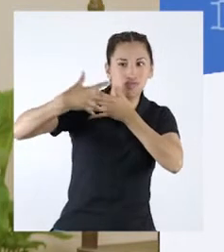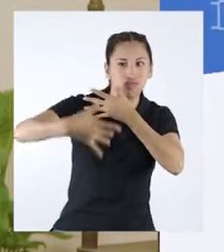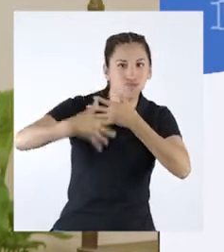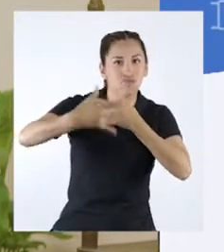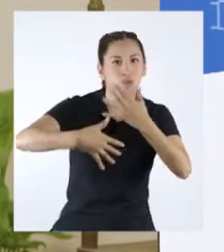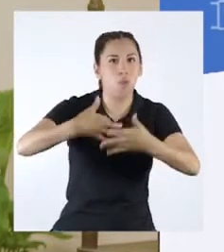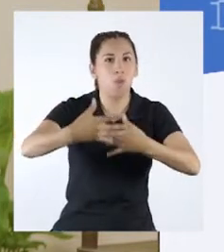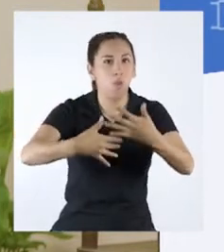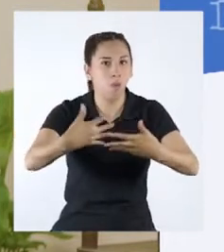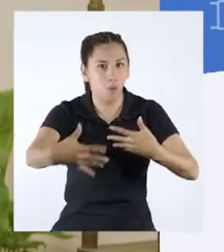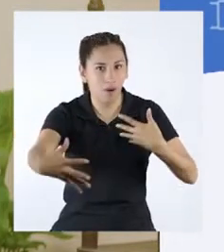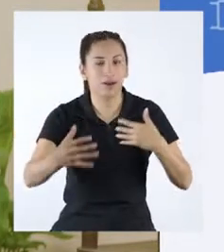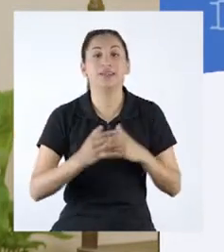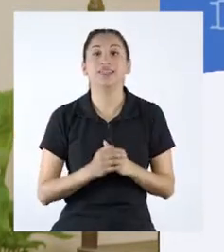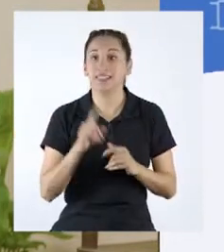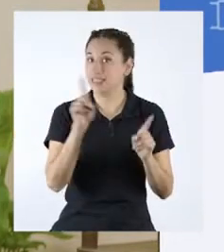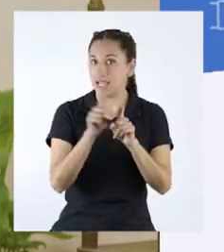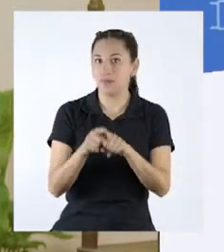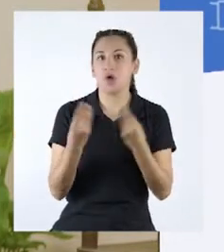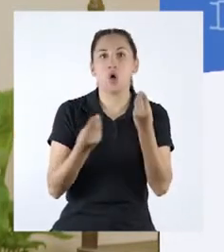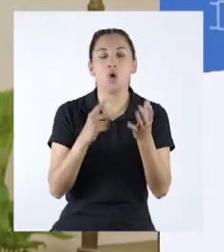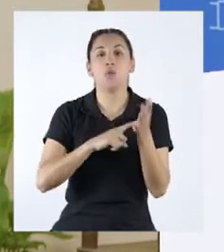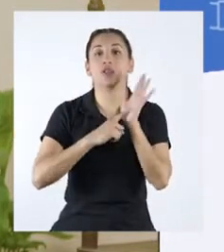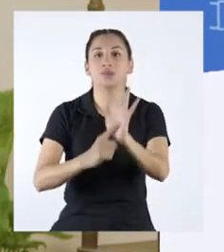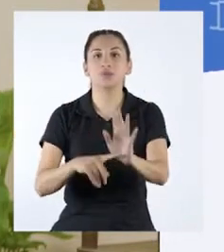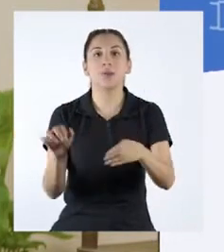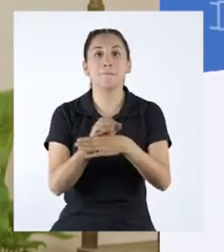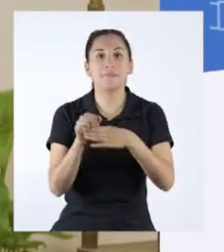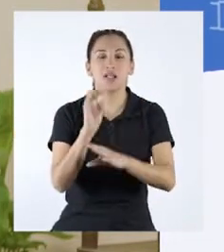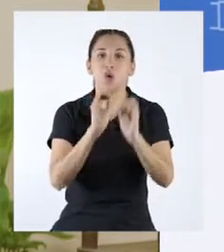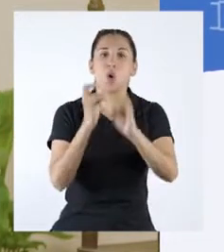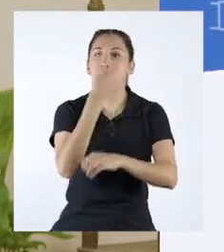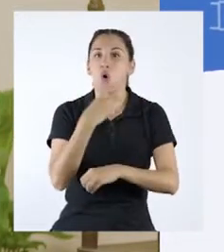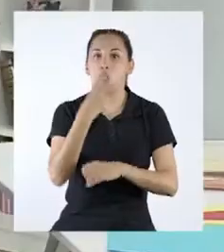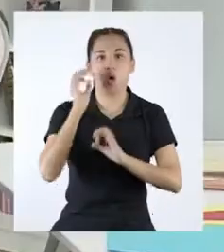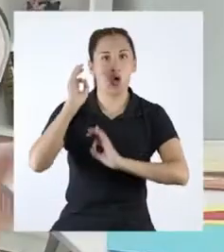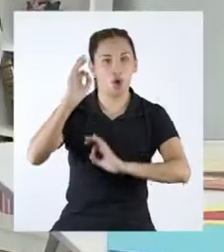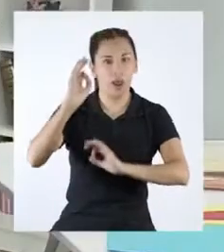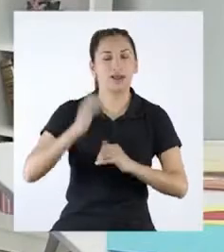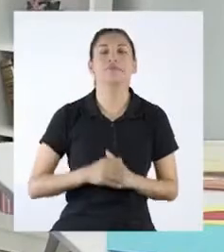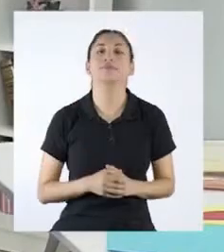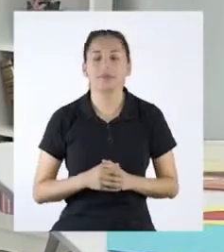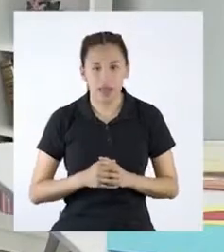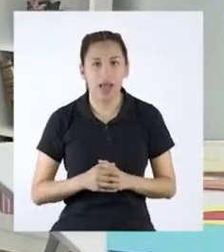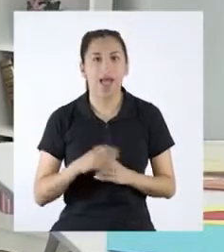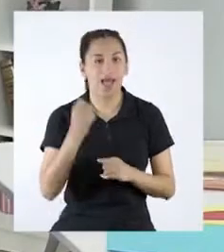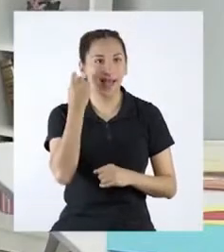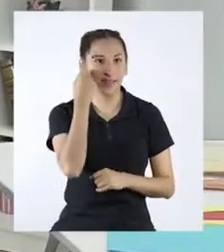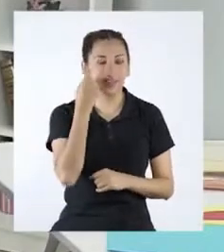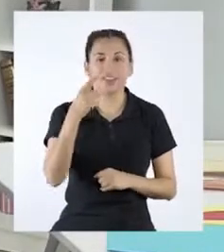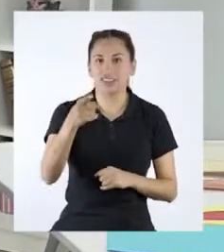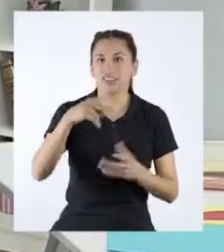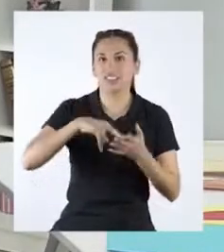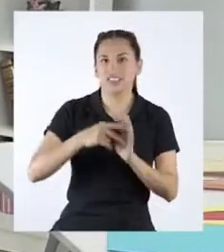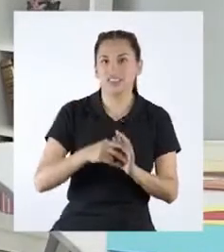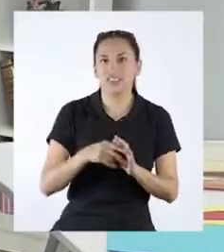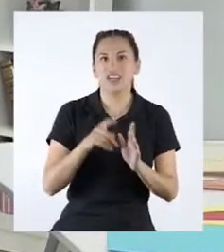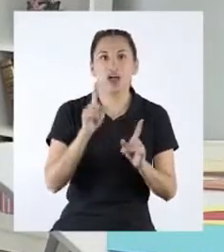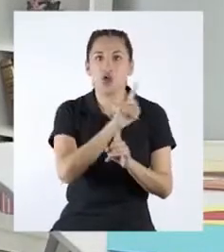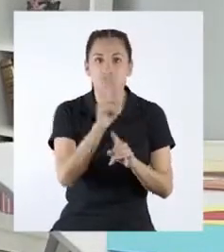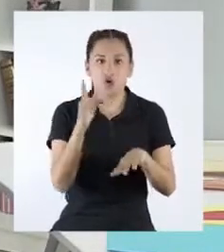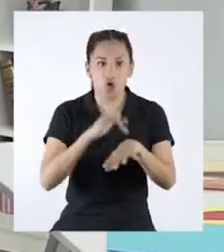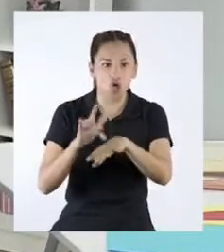generación. A través de demostraciones prácticas o de manera oral. Ya veo. El patrimonio cultural